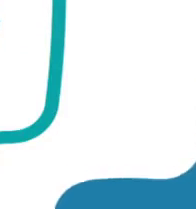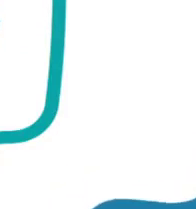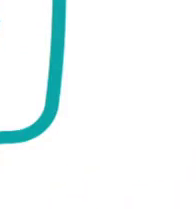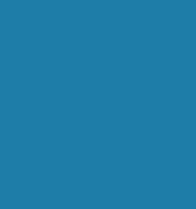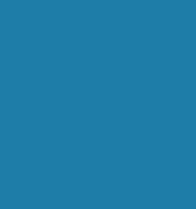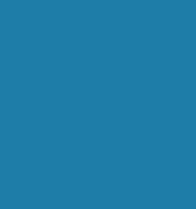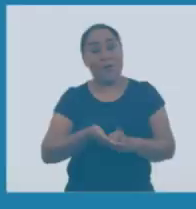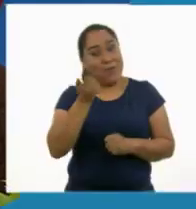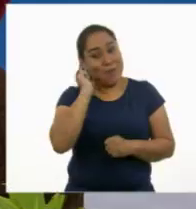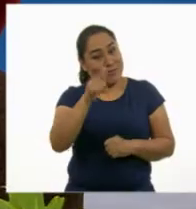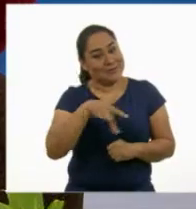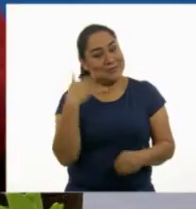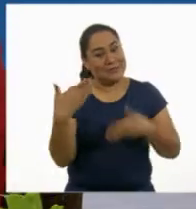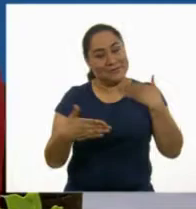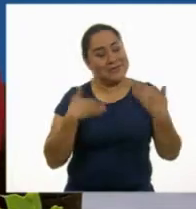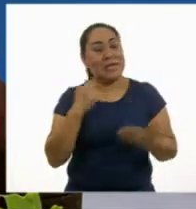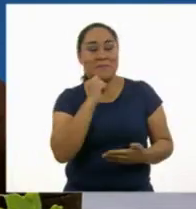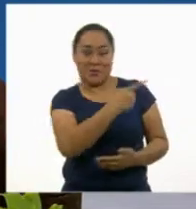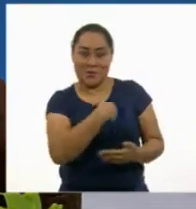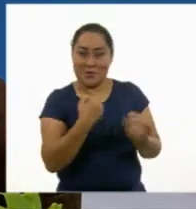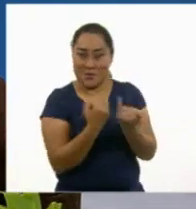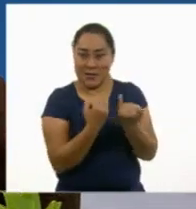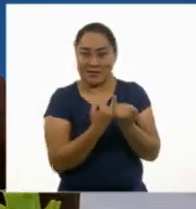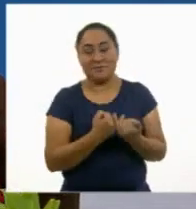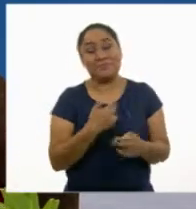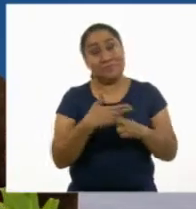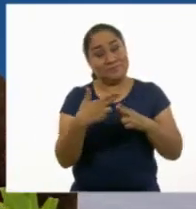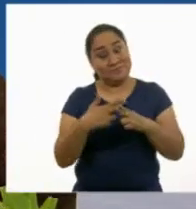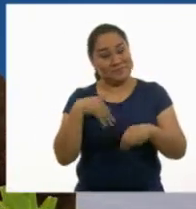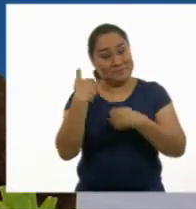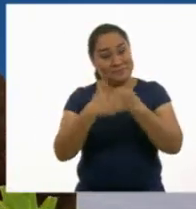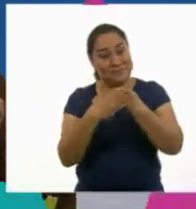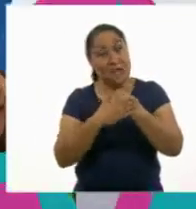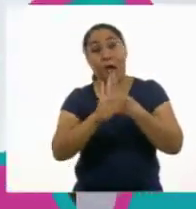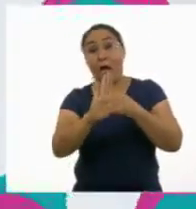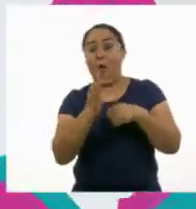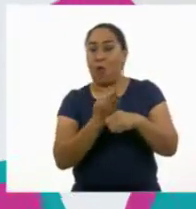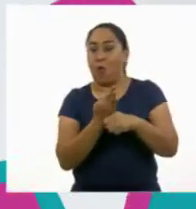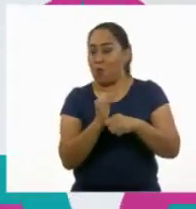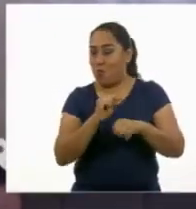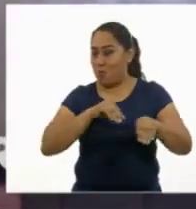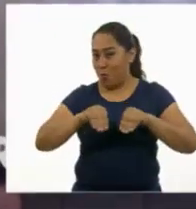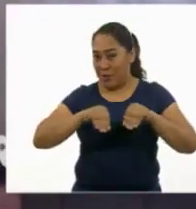Nos vemos y hasta la próxima. Pero antes, vamos a movernos un poco.